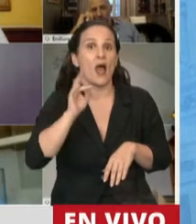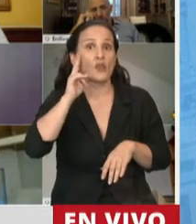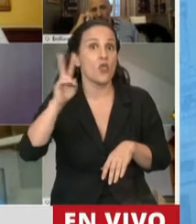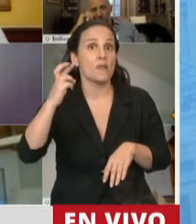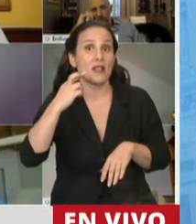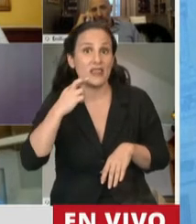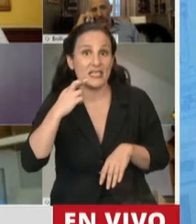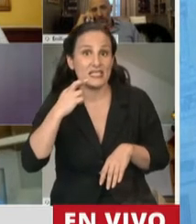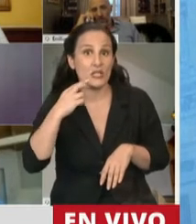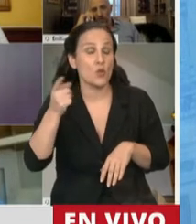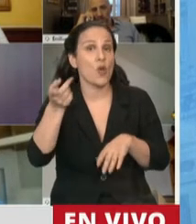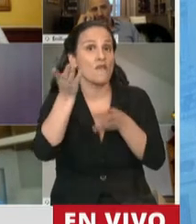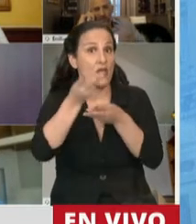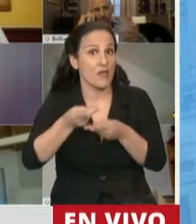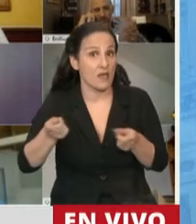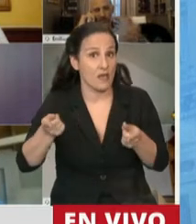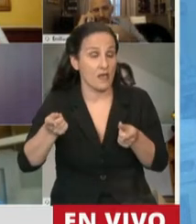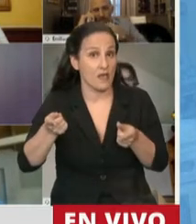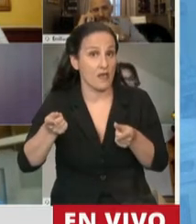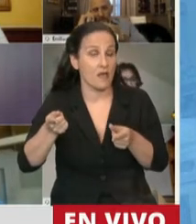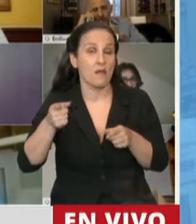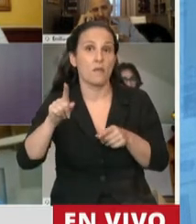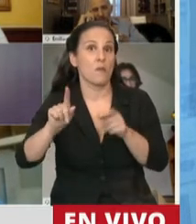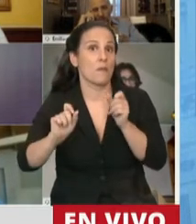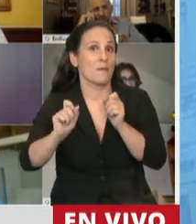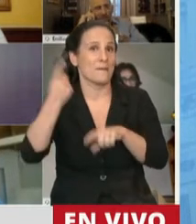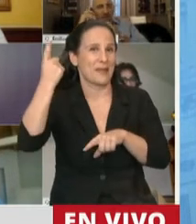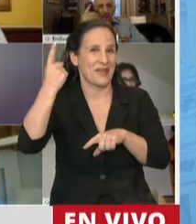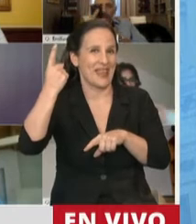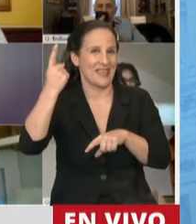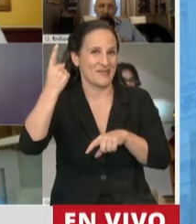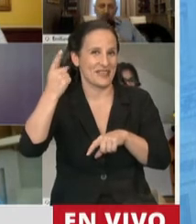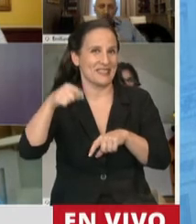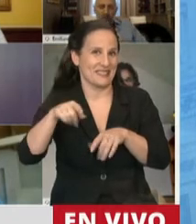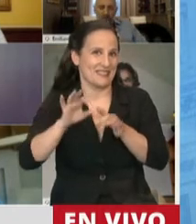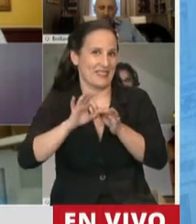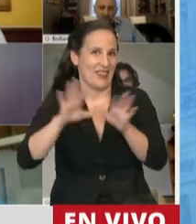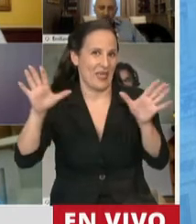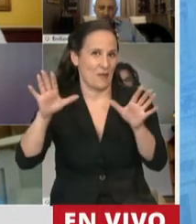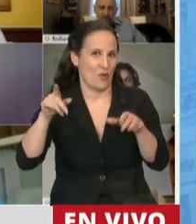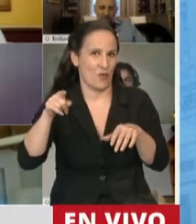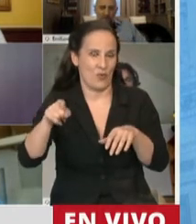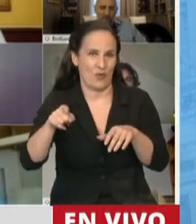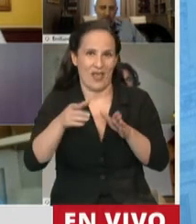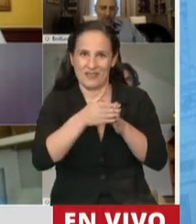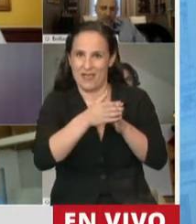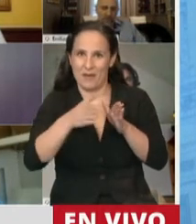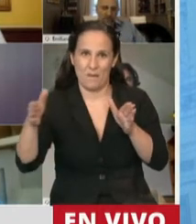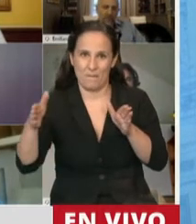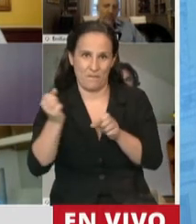termina por primera vez en democracia su